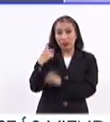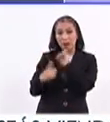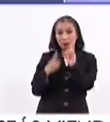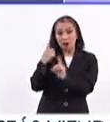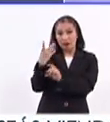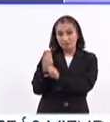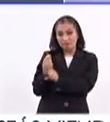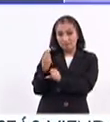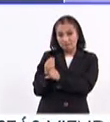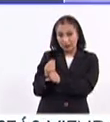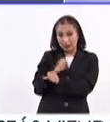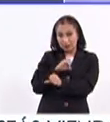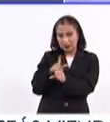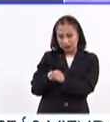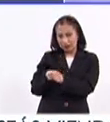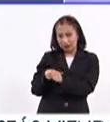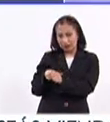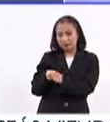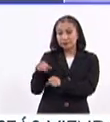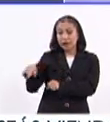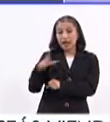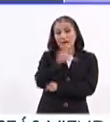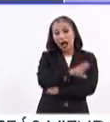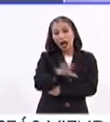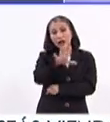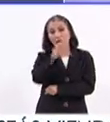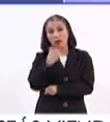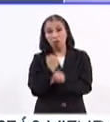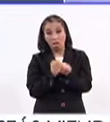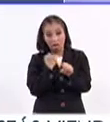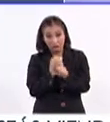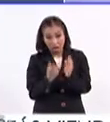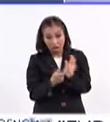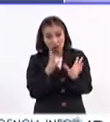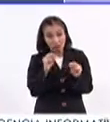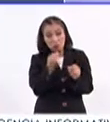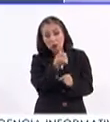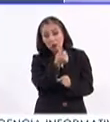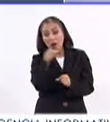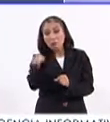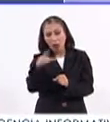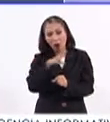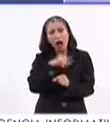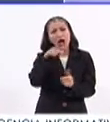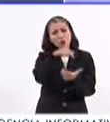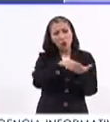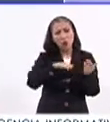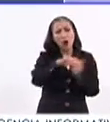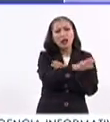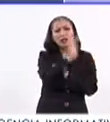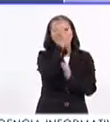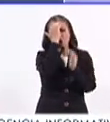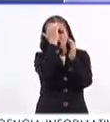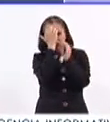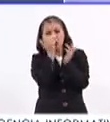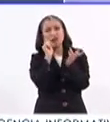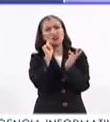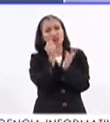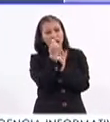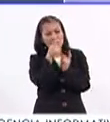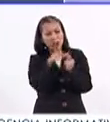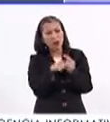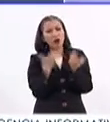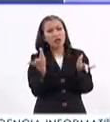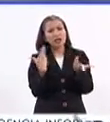deporte adaptado. Eso significa que hay disciplinas que no son muy practicadas en nuestro país, pero que existe infraestructura y conocimiento técnico